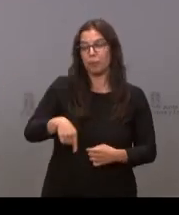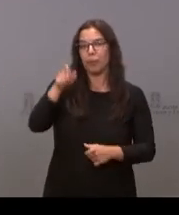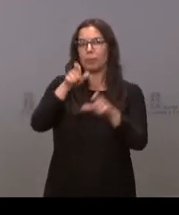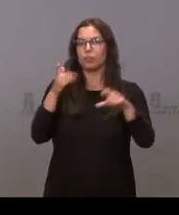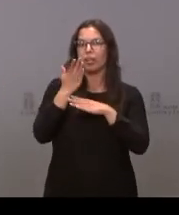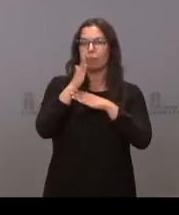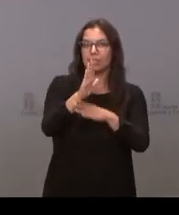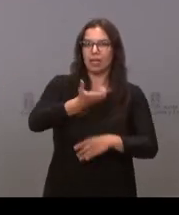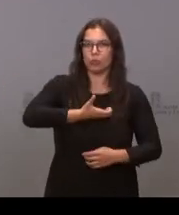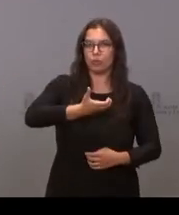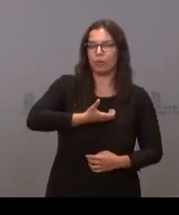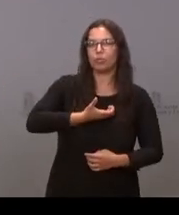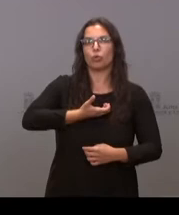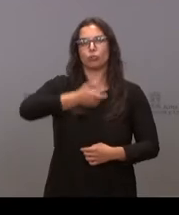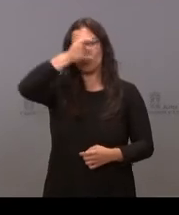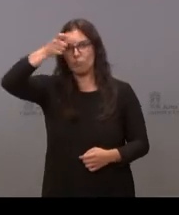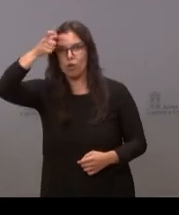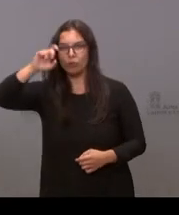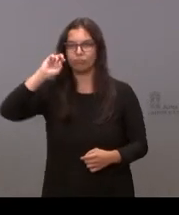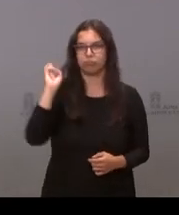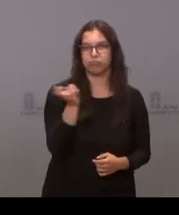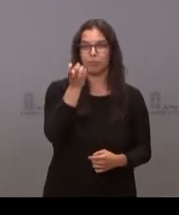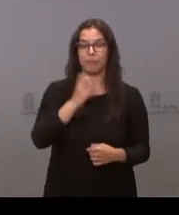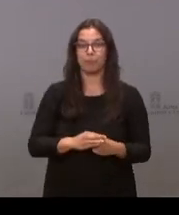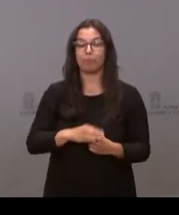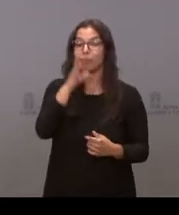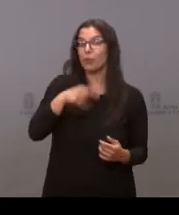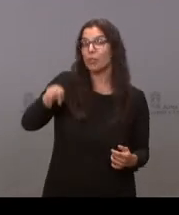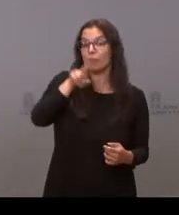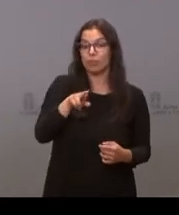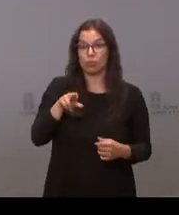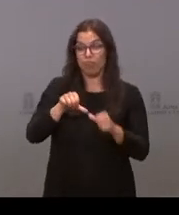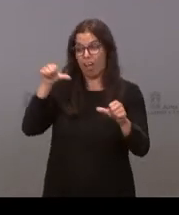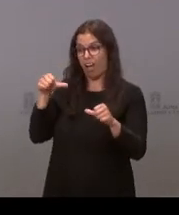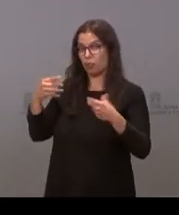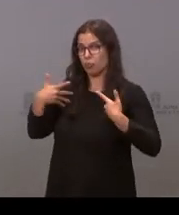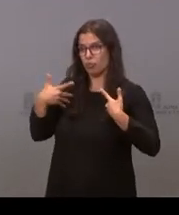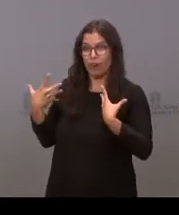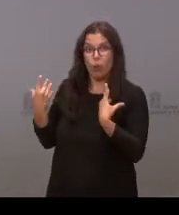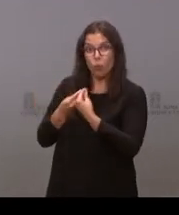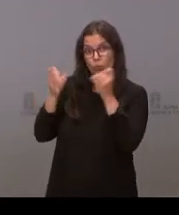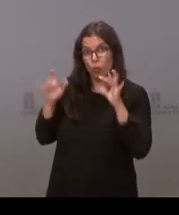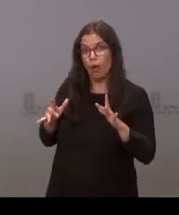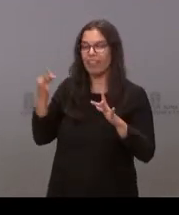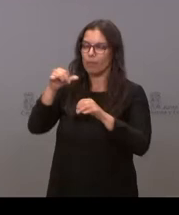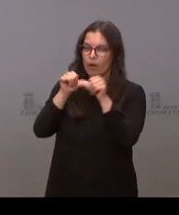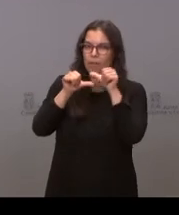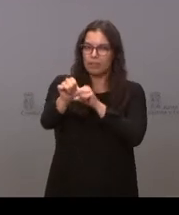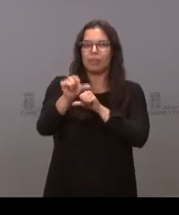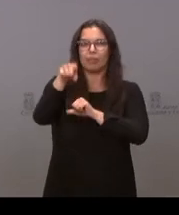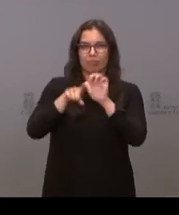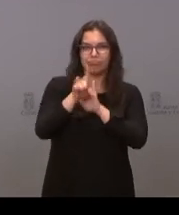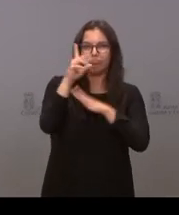de los ayuntamientos y de los municipios de nuestro país, porque, insisto, juntos hemos sufrido y juntos tenemos que vivir, vamos a vivir esta